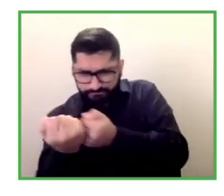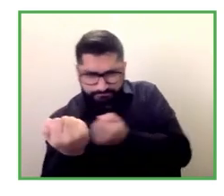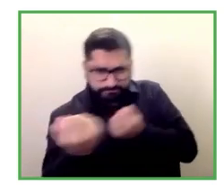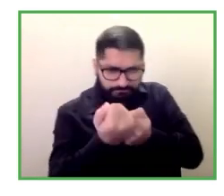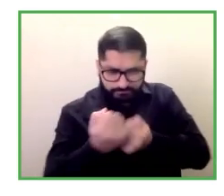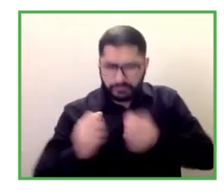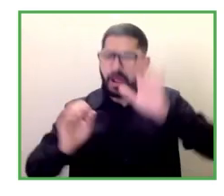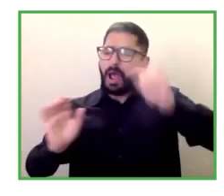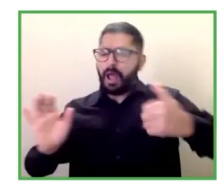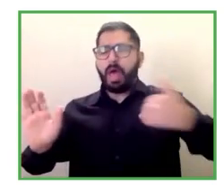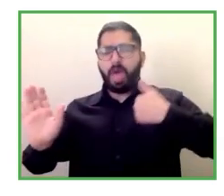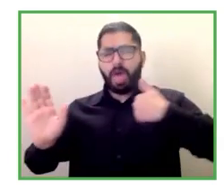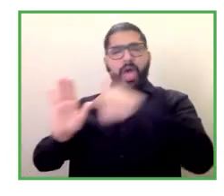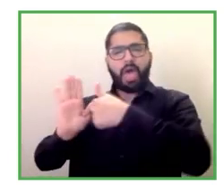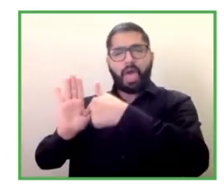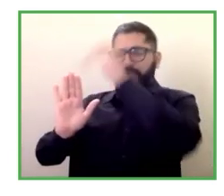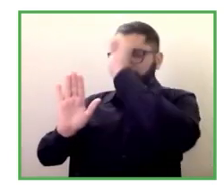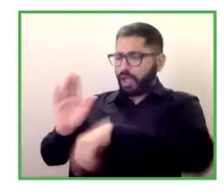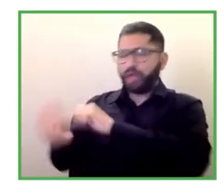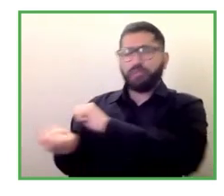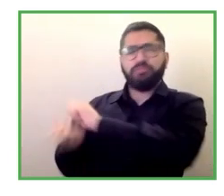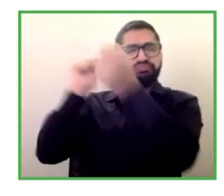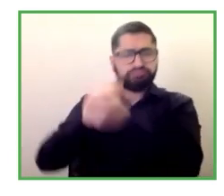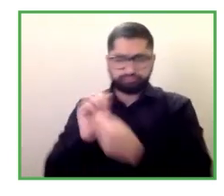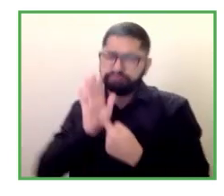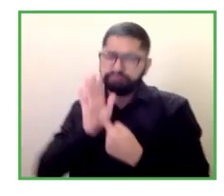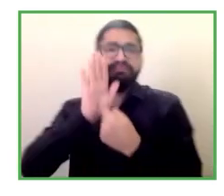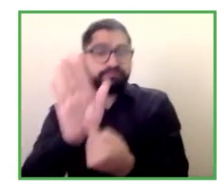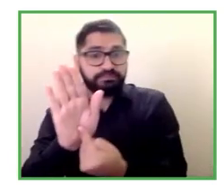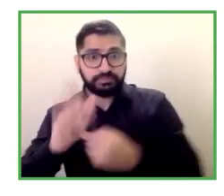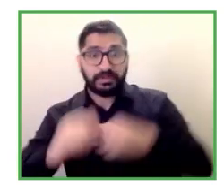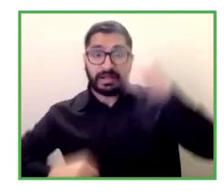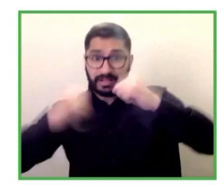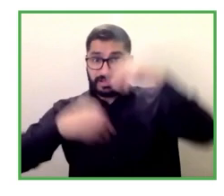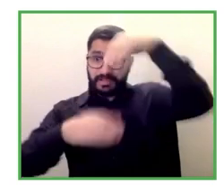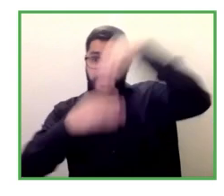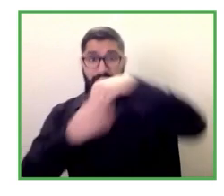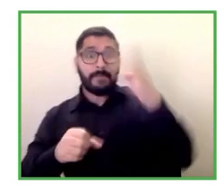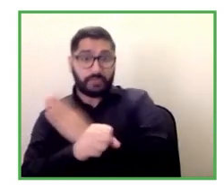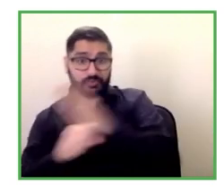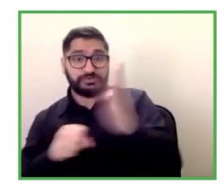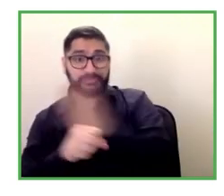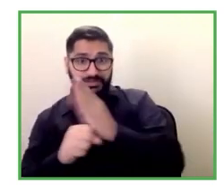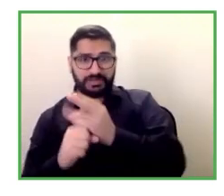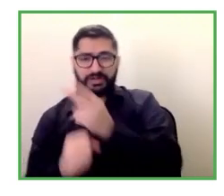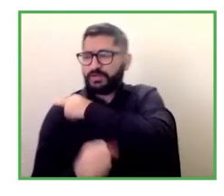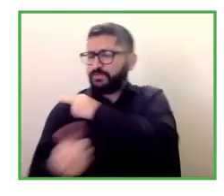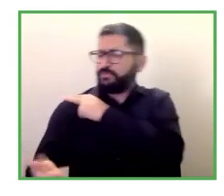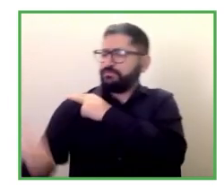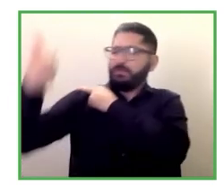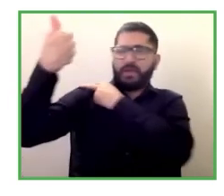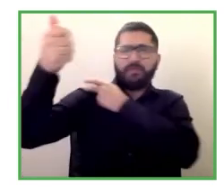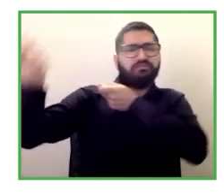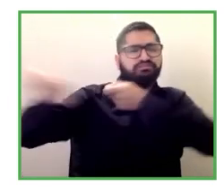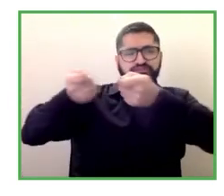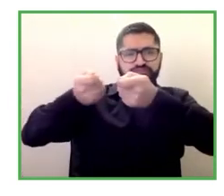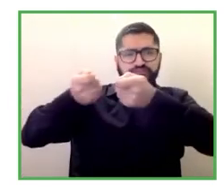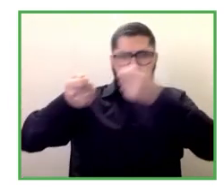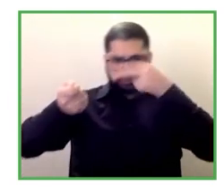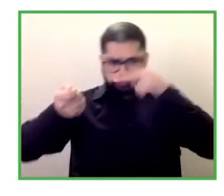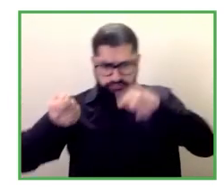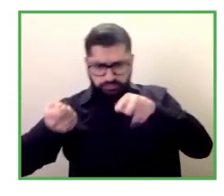para mostrarse como empleadores de personas con discapacidad y para hacer esto hay diversas políticas que se pueden